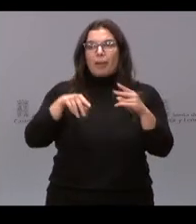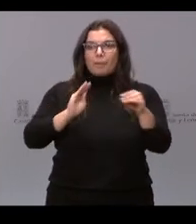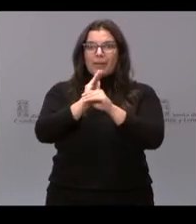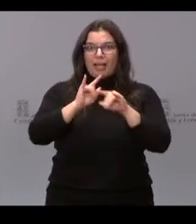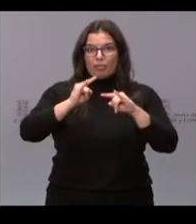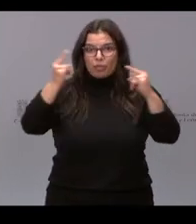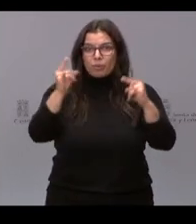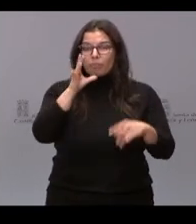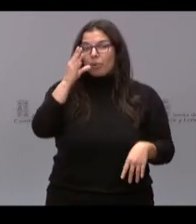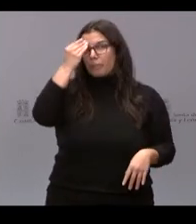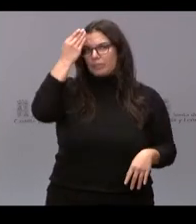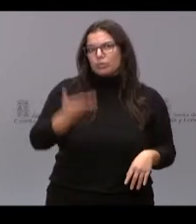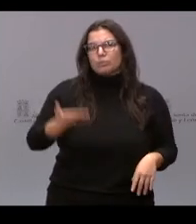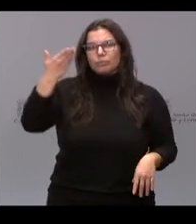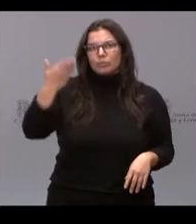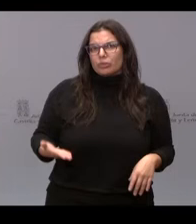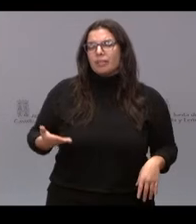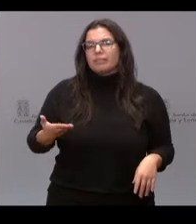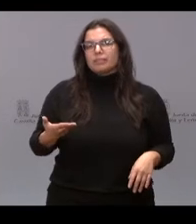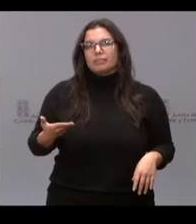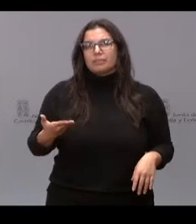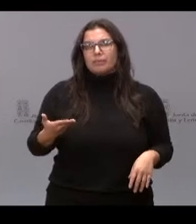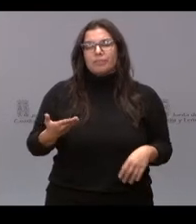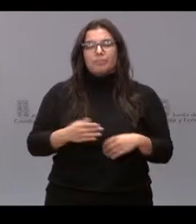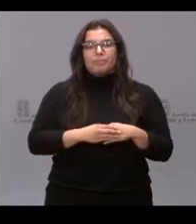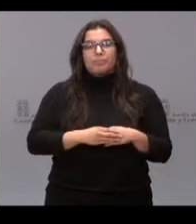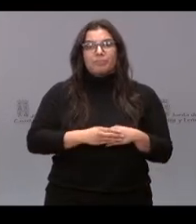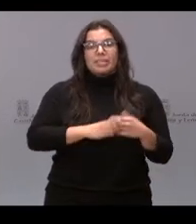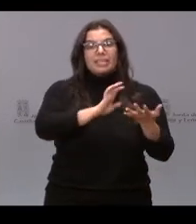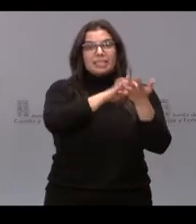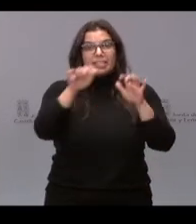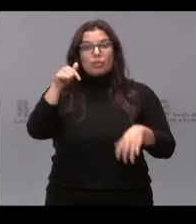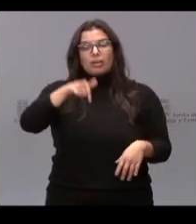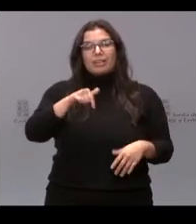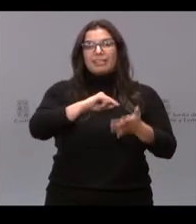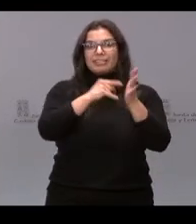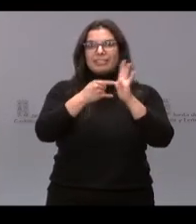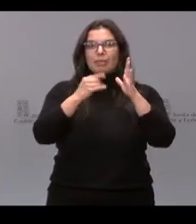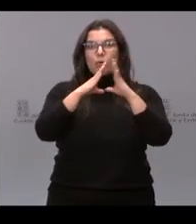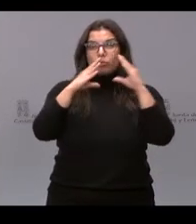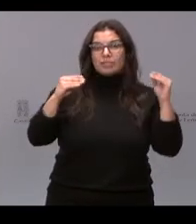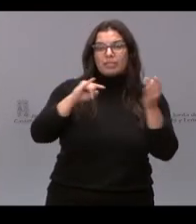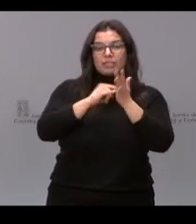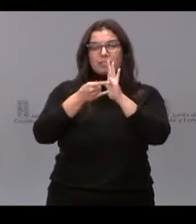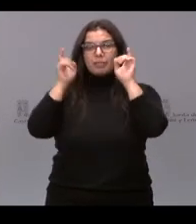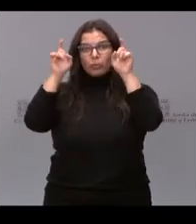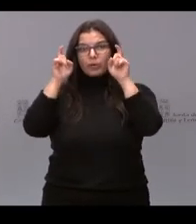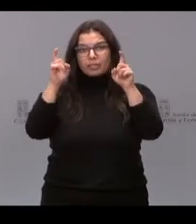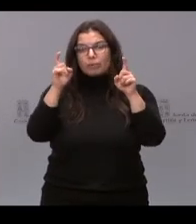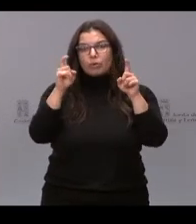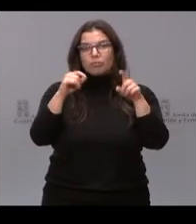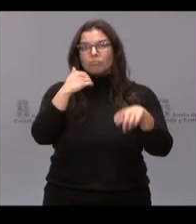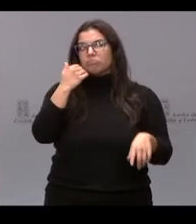porque nos parece muy importante. Castilla y León tiene el sistema universitario y educativo de los mejores